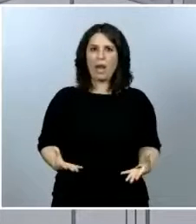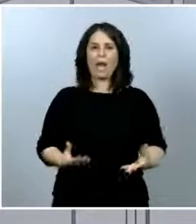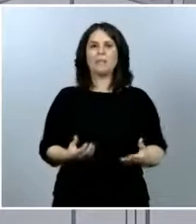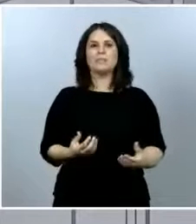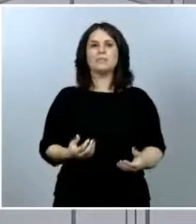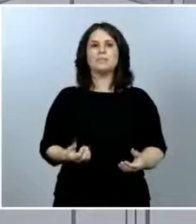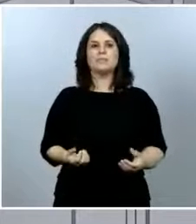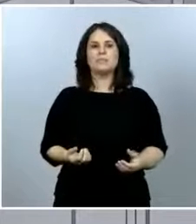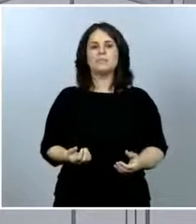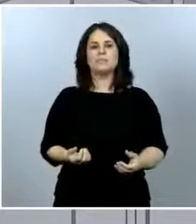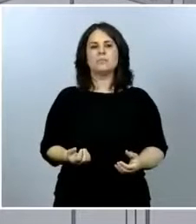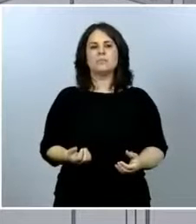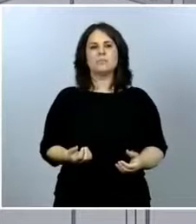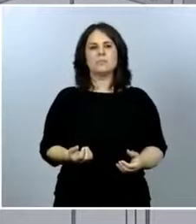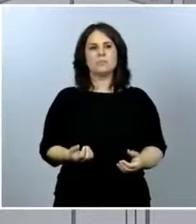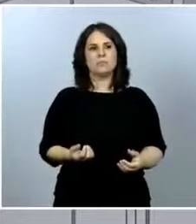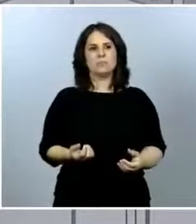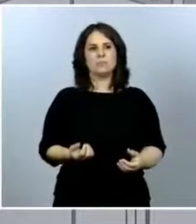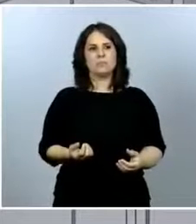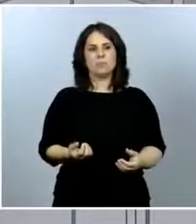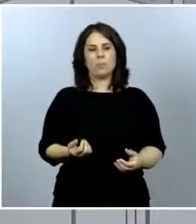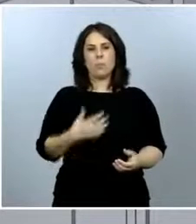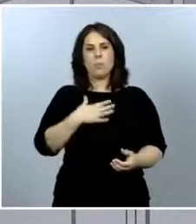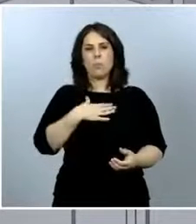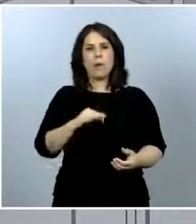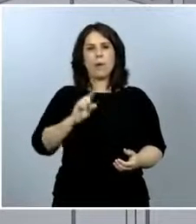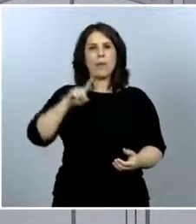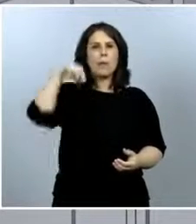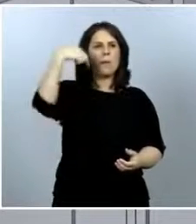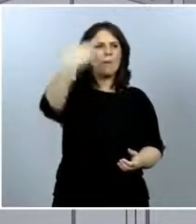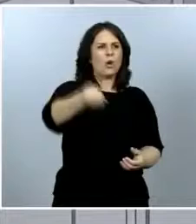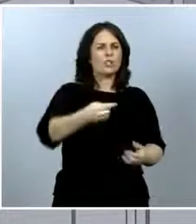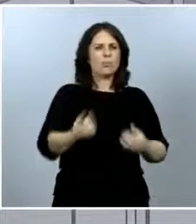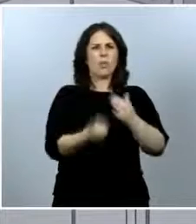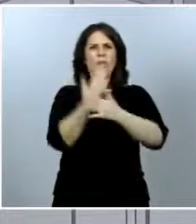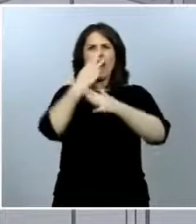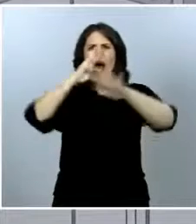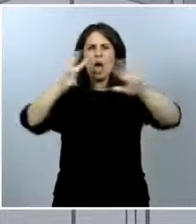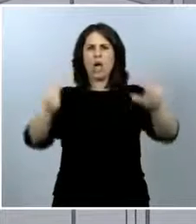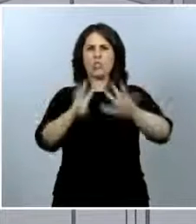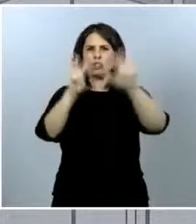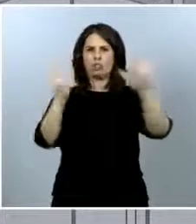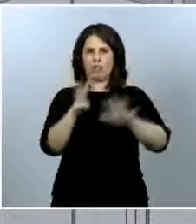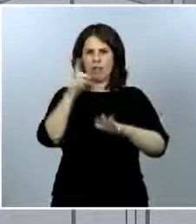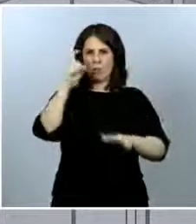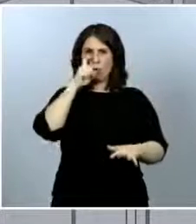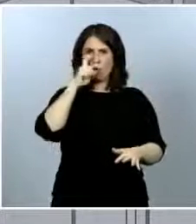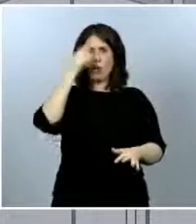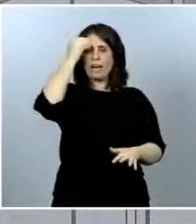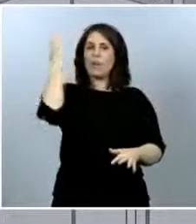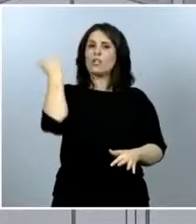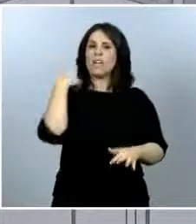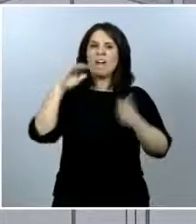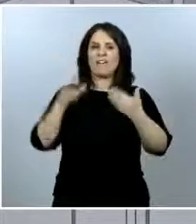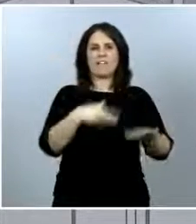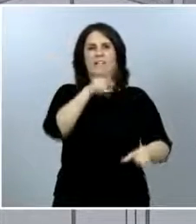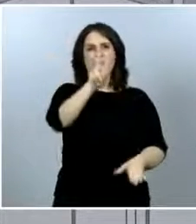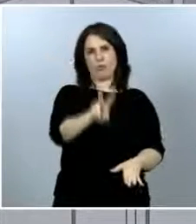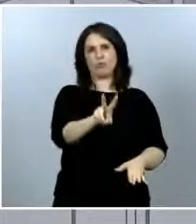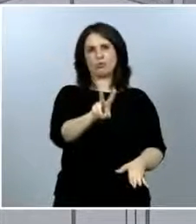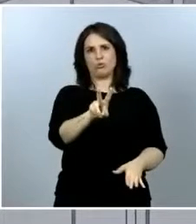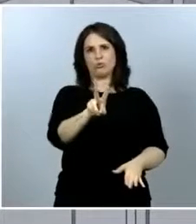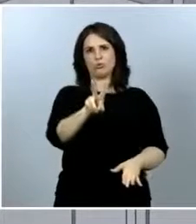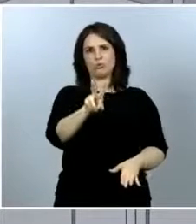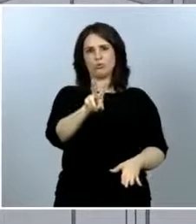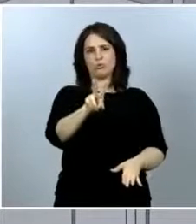lo refrendan. A partir del próximo día 8, si no me equivoco, entrarían en fase 2 y acabarían el